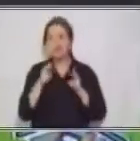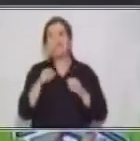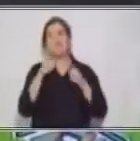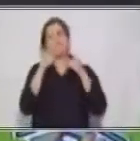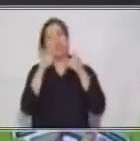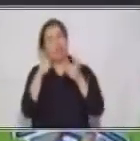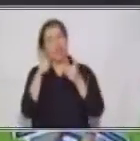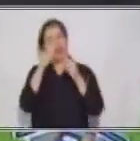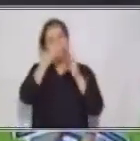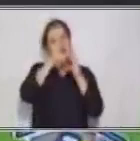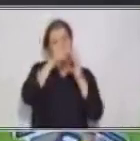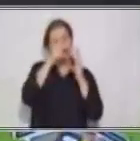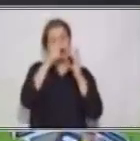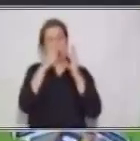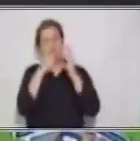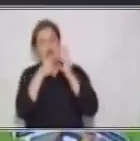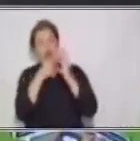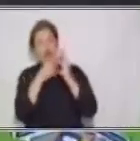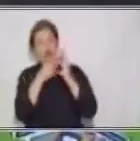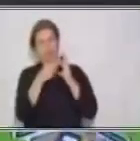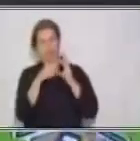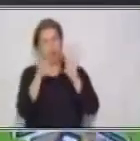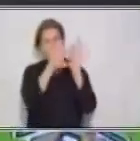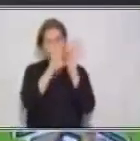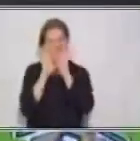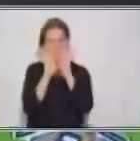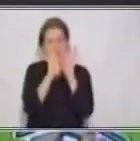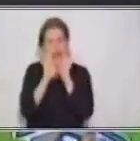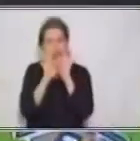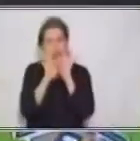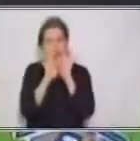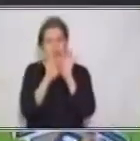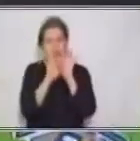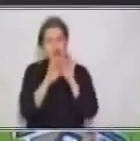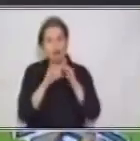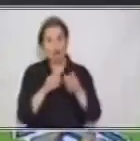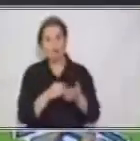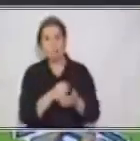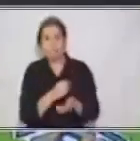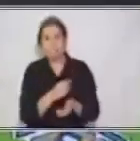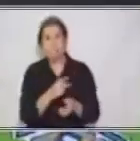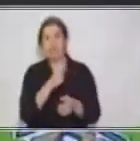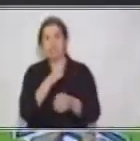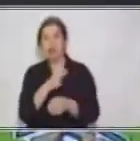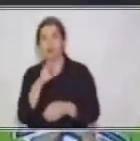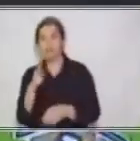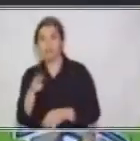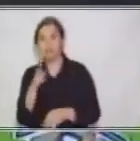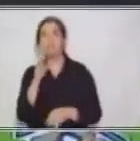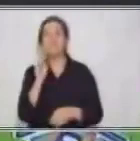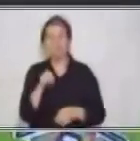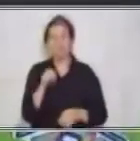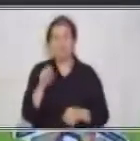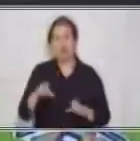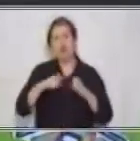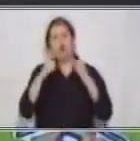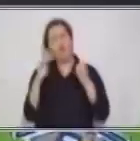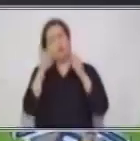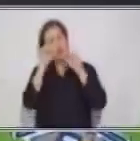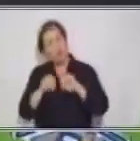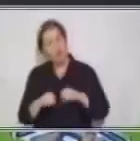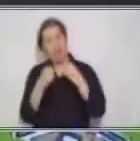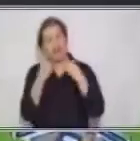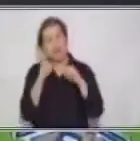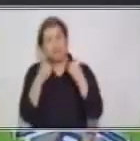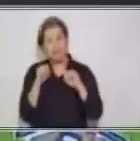entrelazadas a unir frases, ¿verdad? A unir frases. ¿Cómo pueden ser las conjunciones? Pues